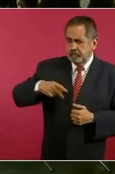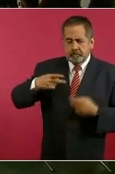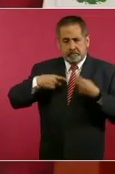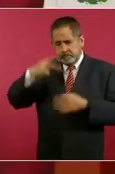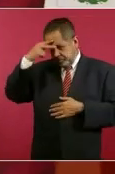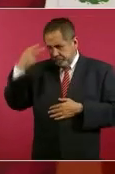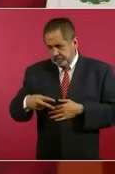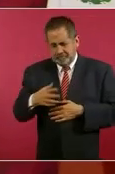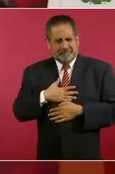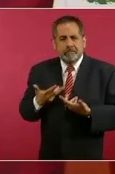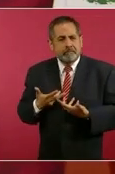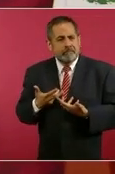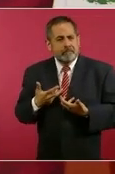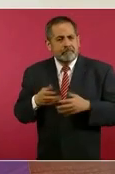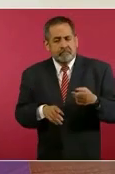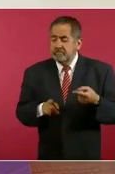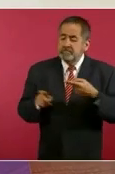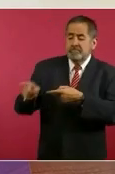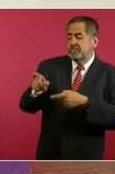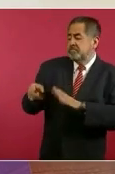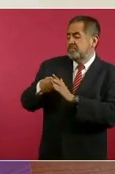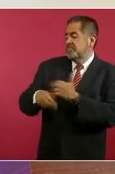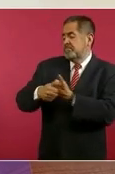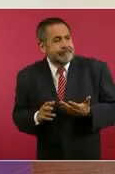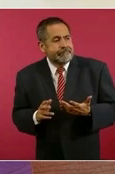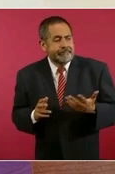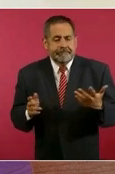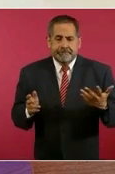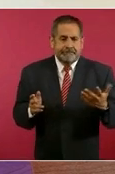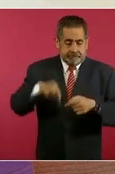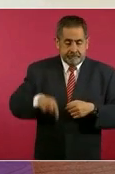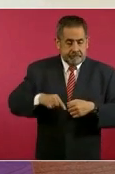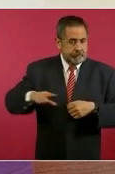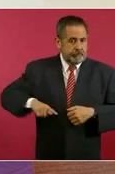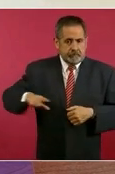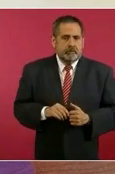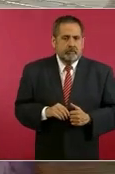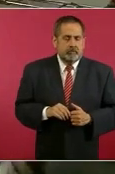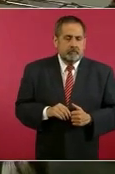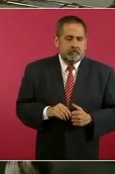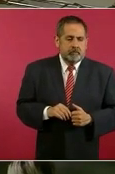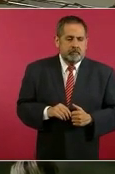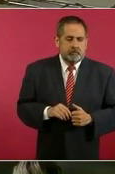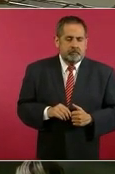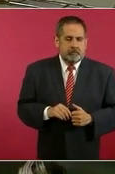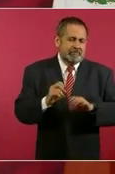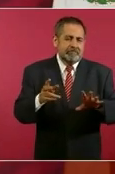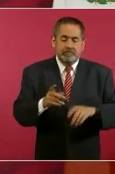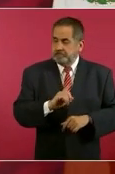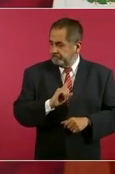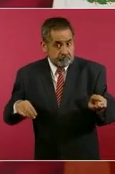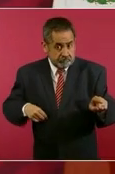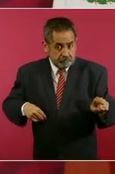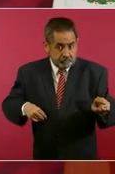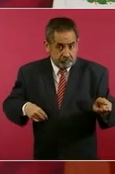del extranjero nos digan de que nosotros ocultamos las cosas. Este gobierno no va a permitir que